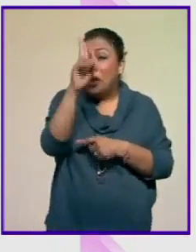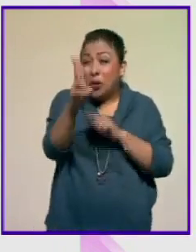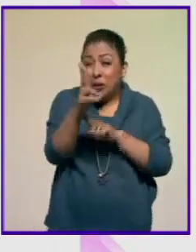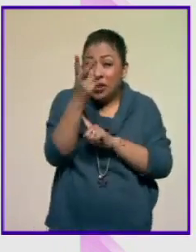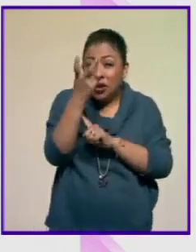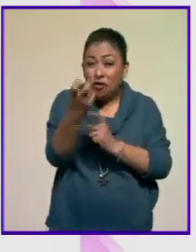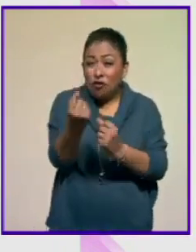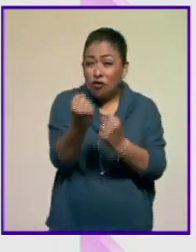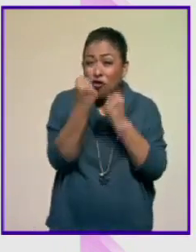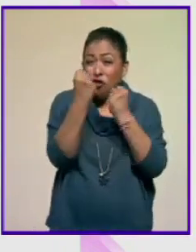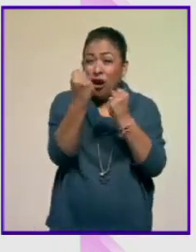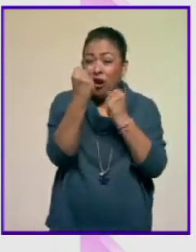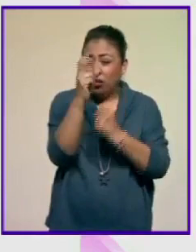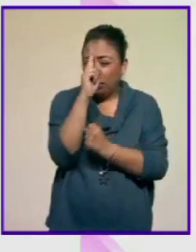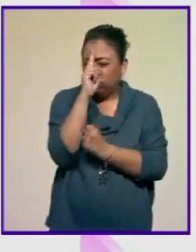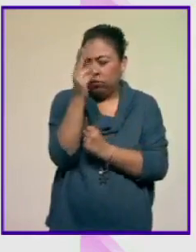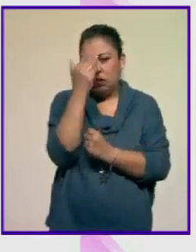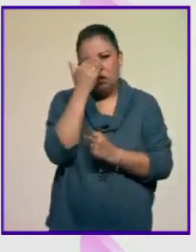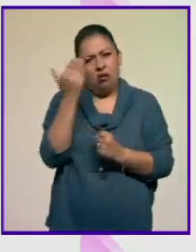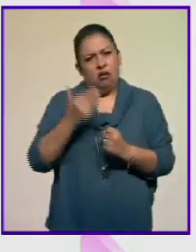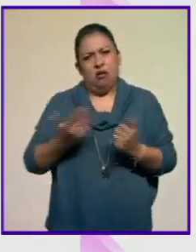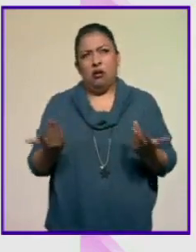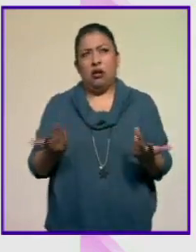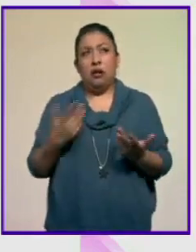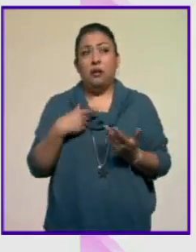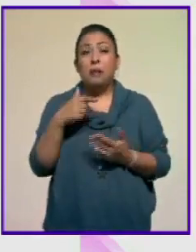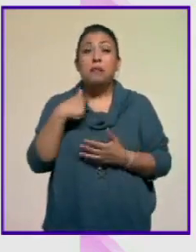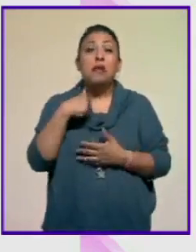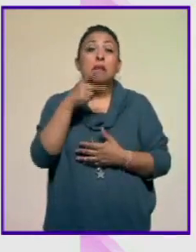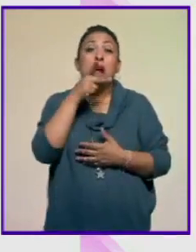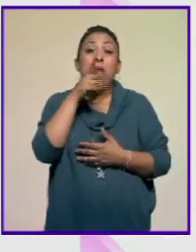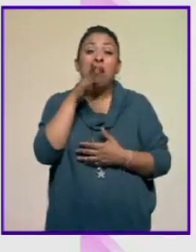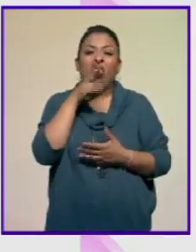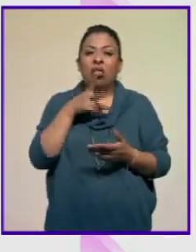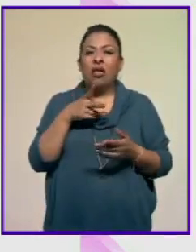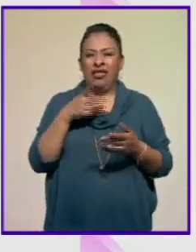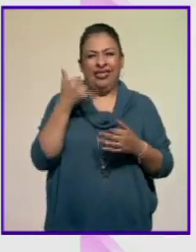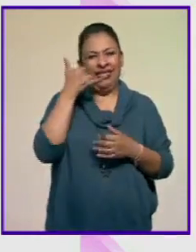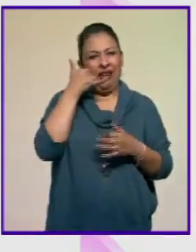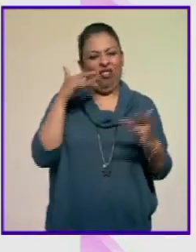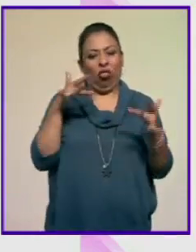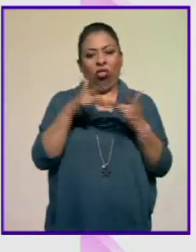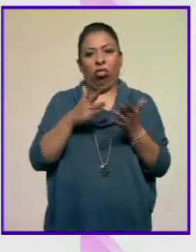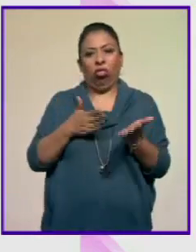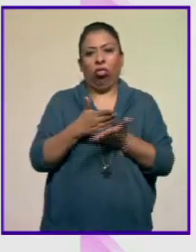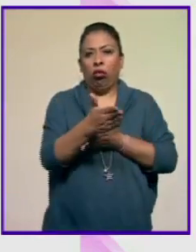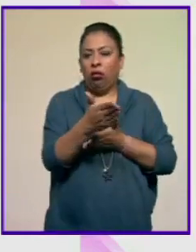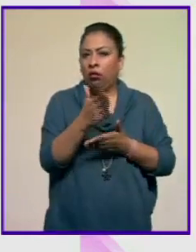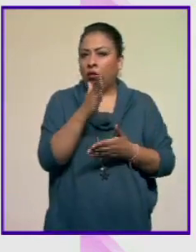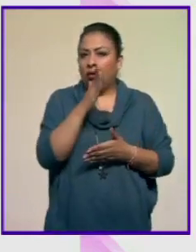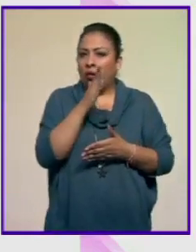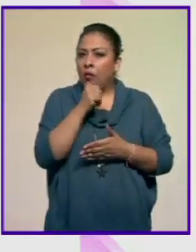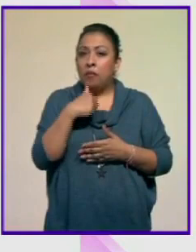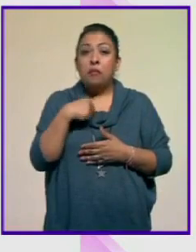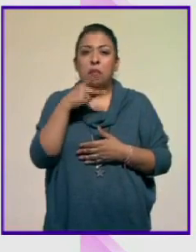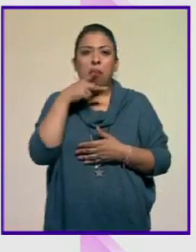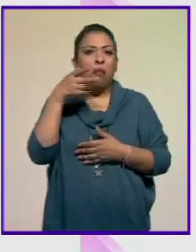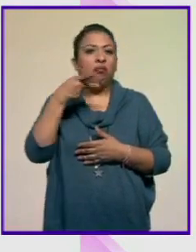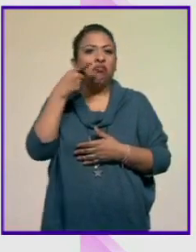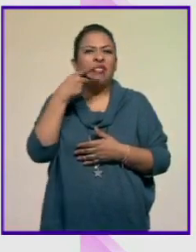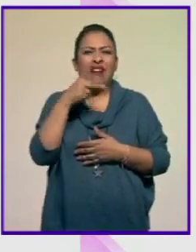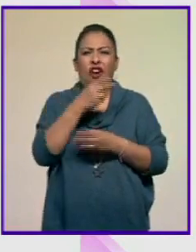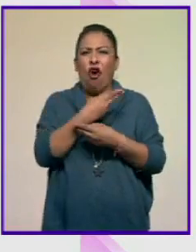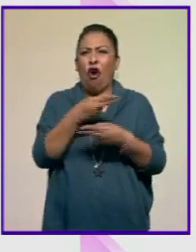tan terrible. Los teléfonos de mi padre estaban intervenidos y no podía hablar mi papá con nadie.